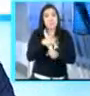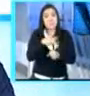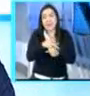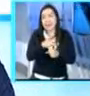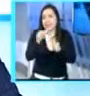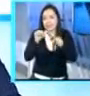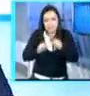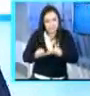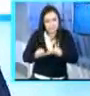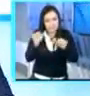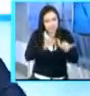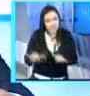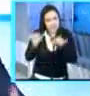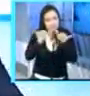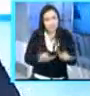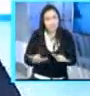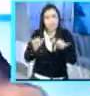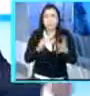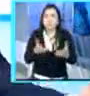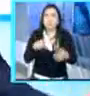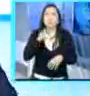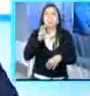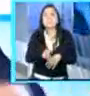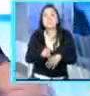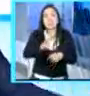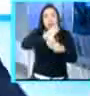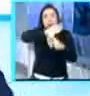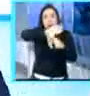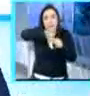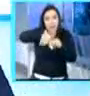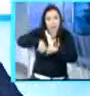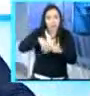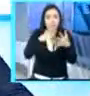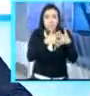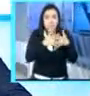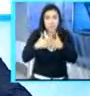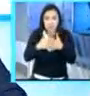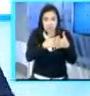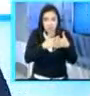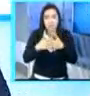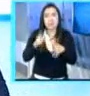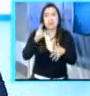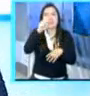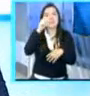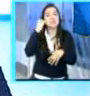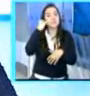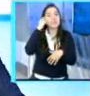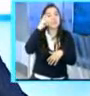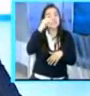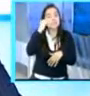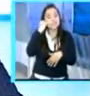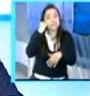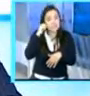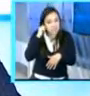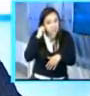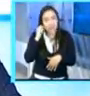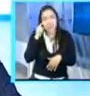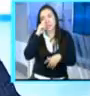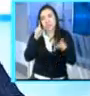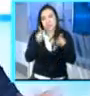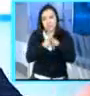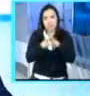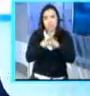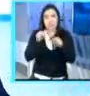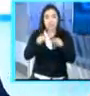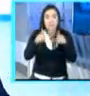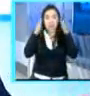de la cooperación internacional, así sí, la embajada americana, el Banco Mundial, Fondo Monetario, otras, las Naciones Unidas, van a estar muy enfocadas